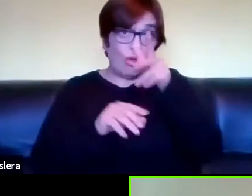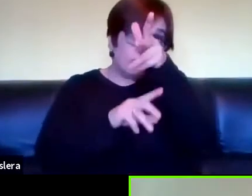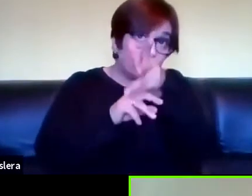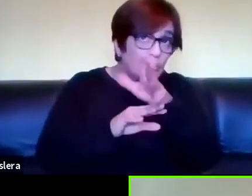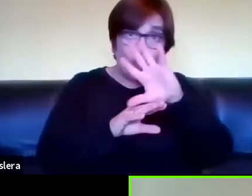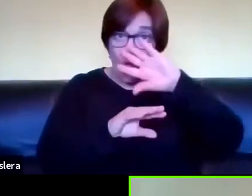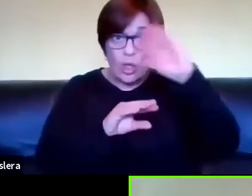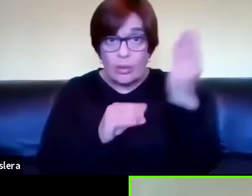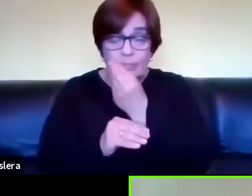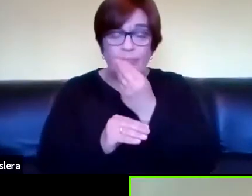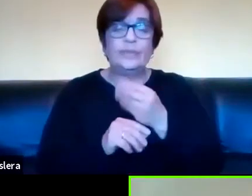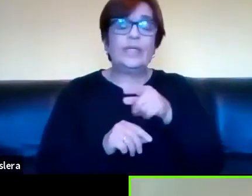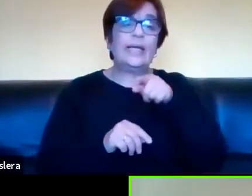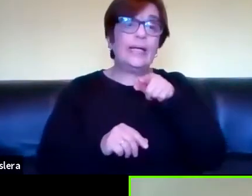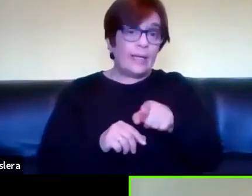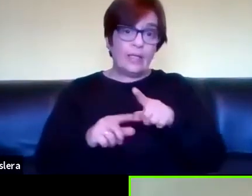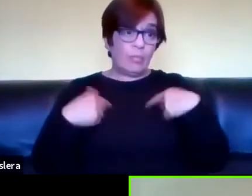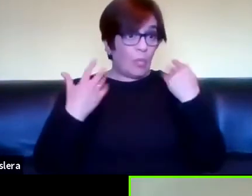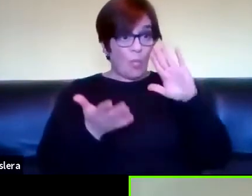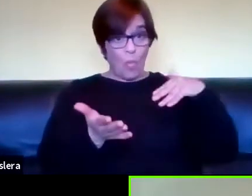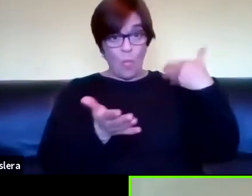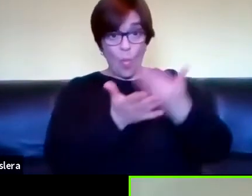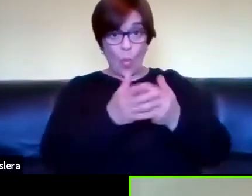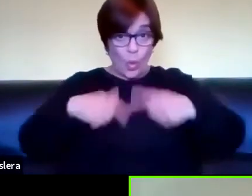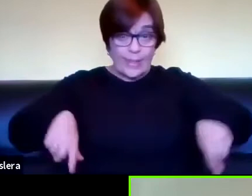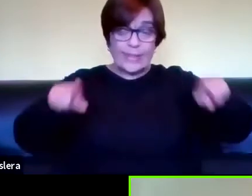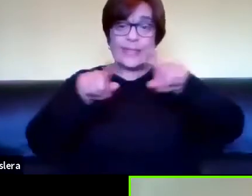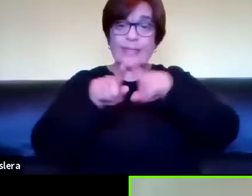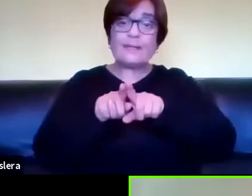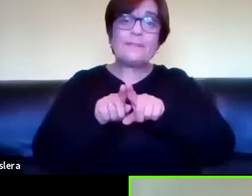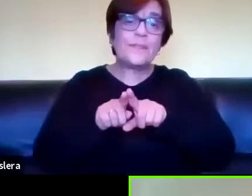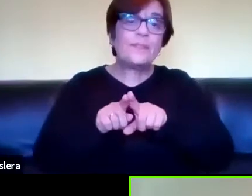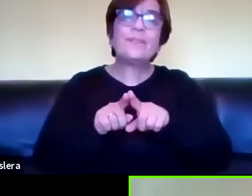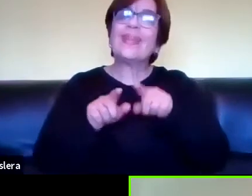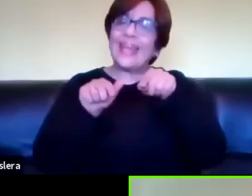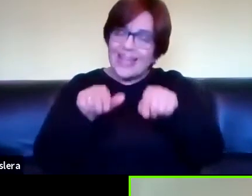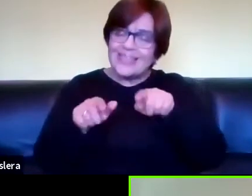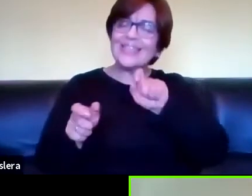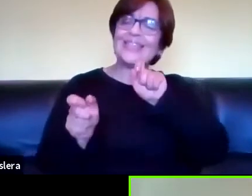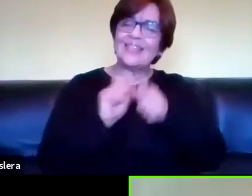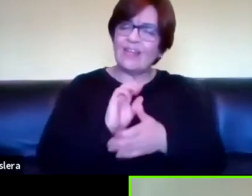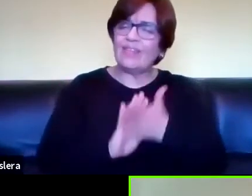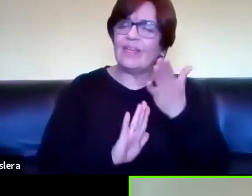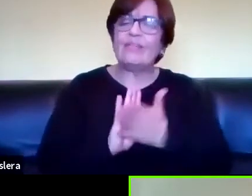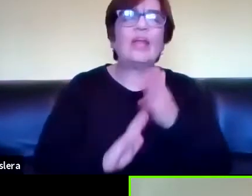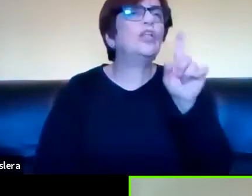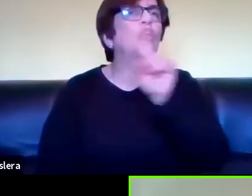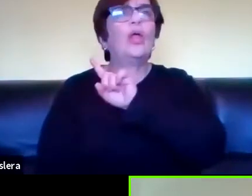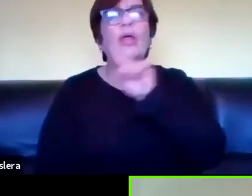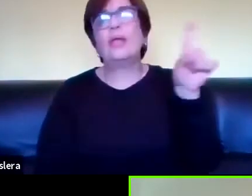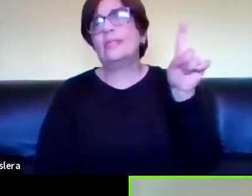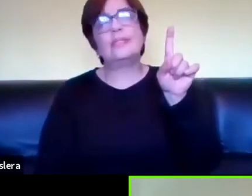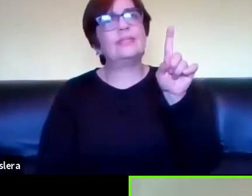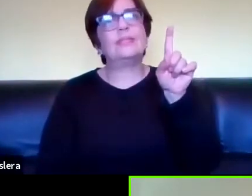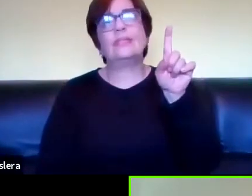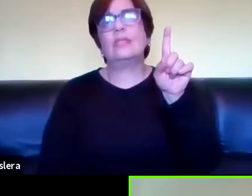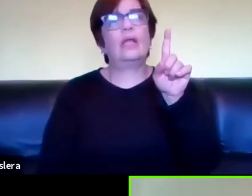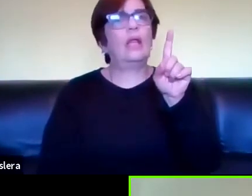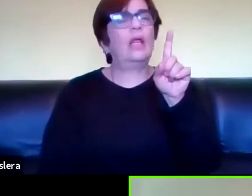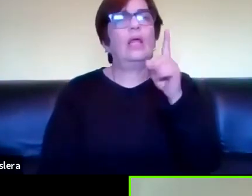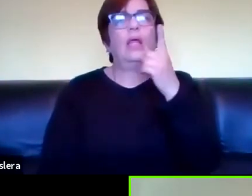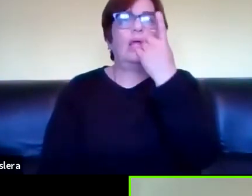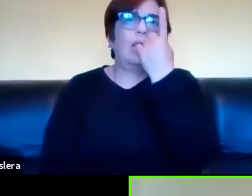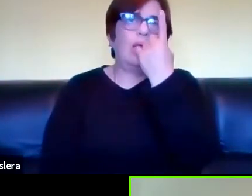entonces nosotros proponemos justamente un cambio en esto donde ya no es más el centro